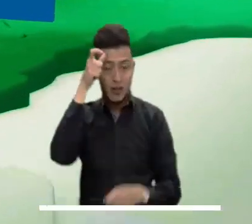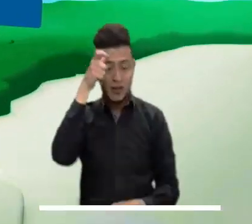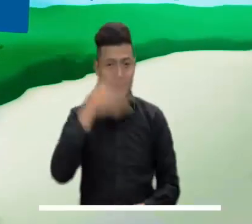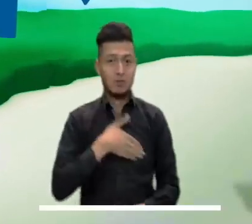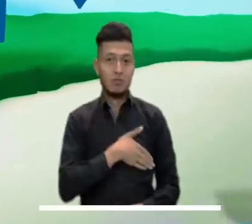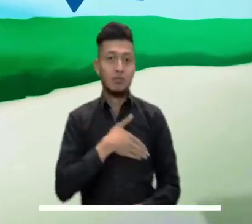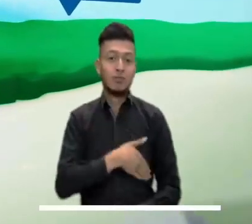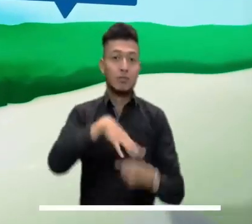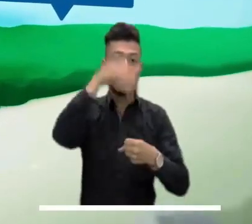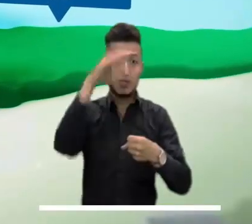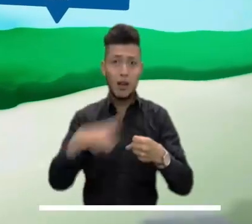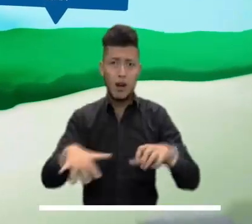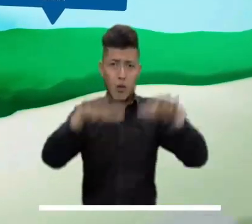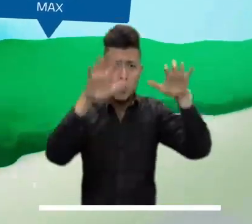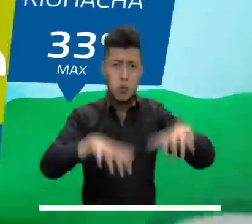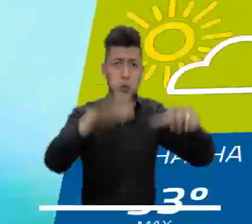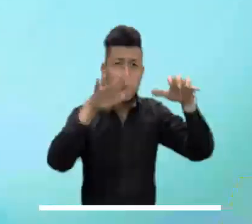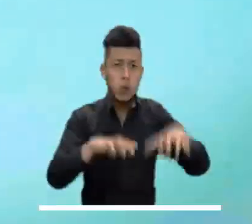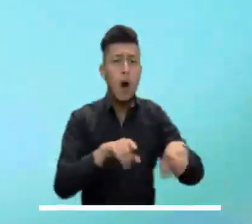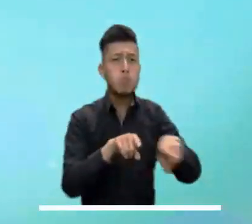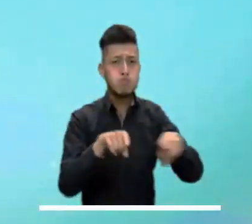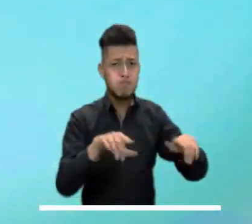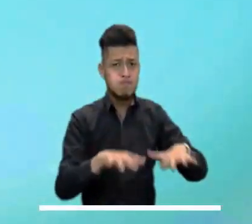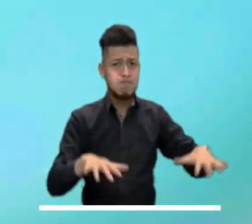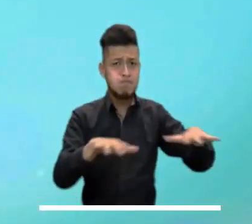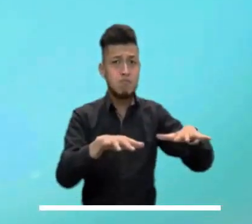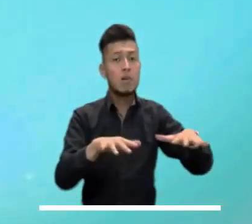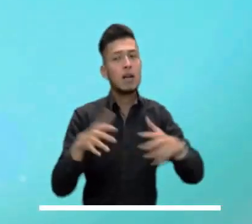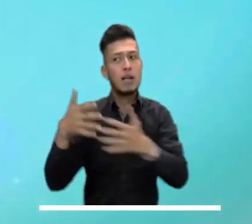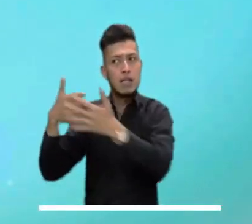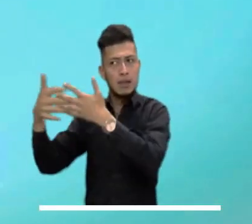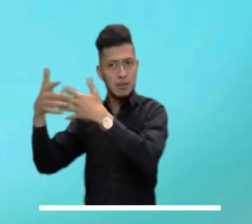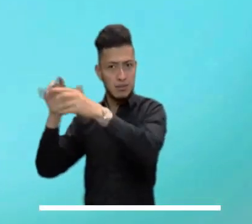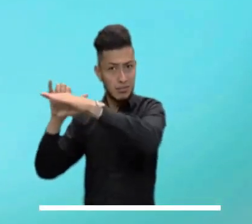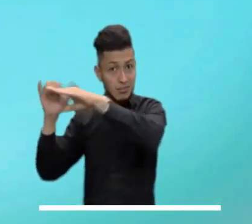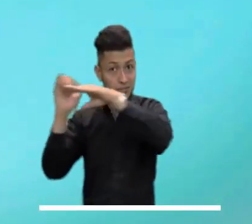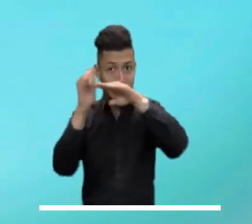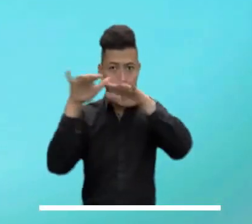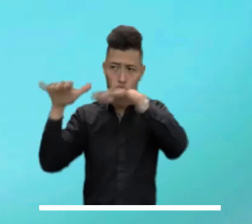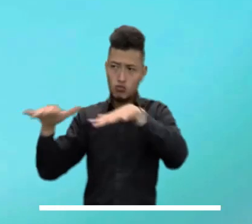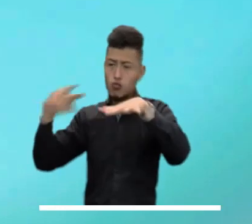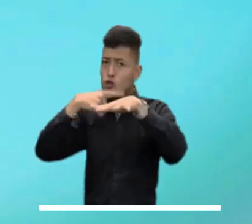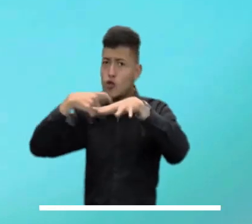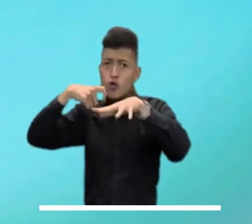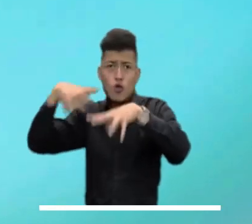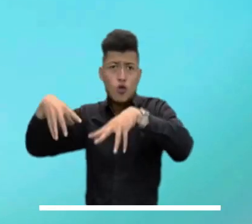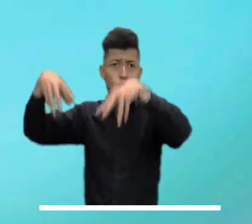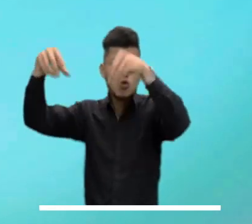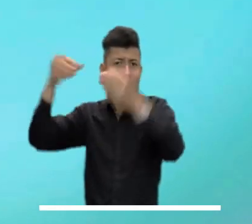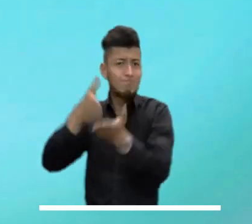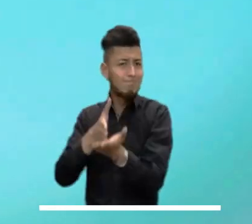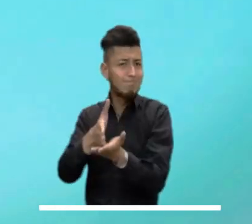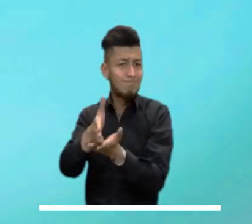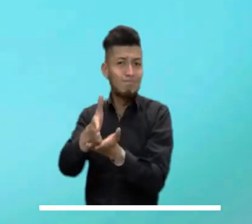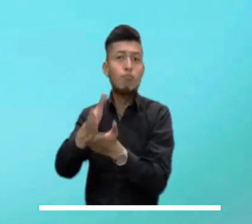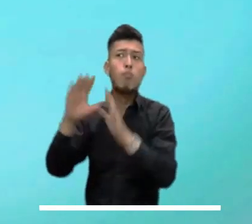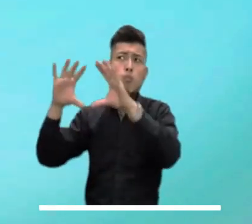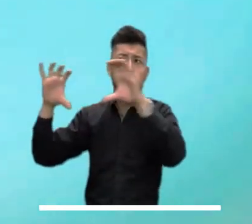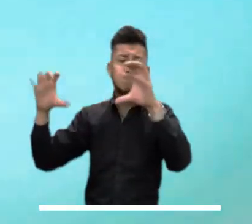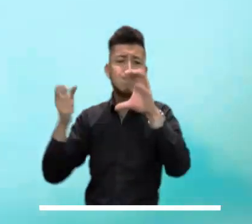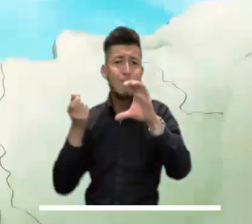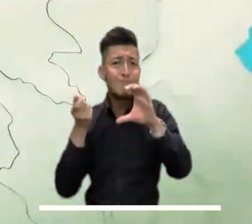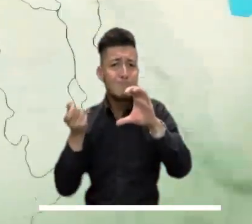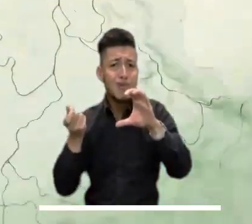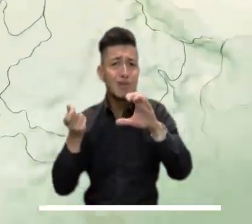seco. El archipiélago de San Andrés y Providencia, por su parte, esperan un cielo ligeramente encapotado, aunque